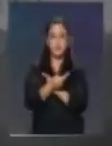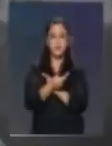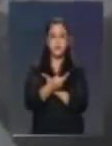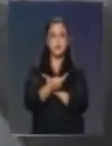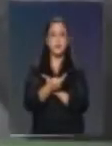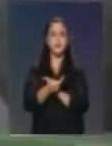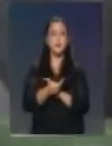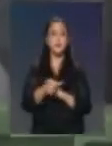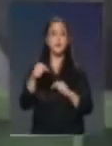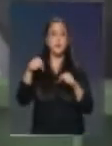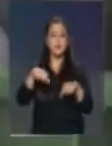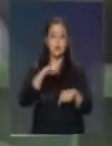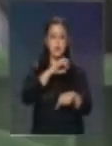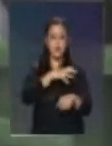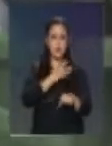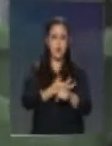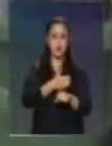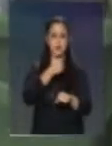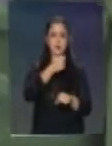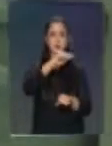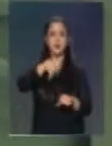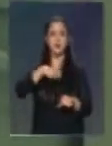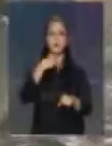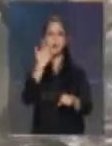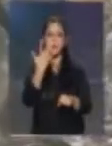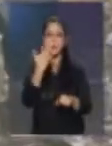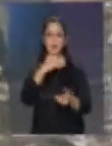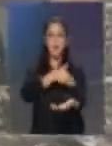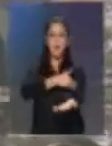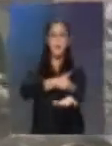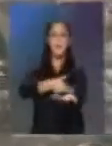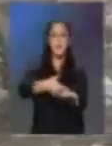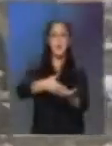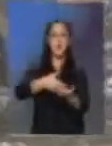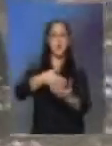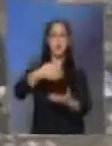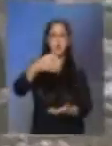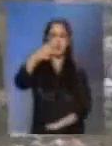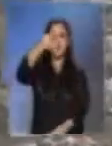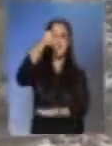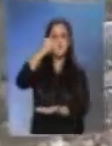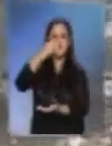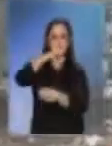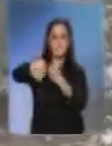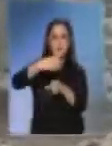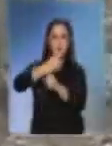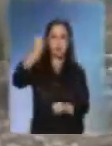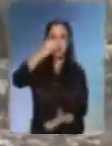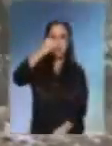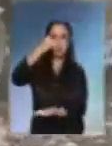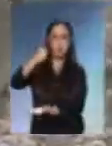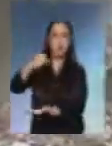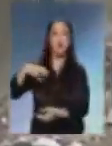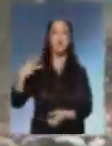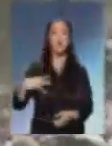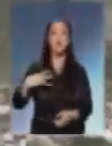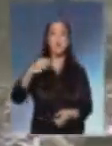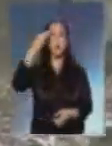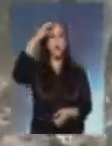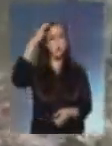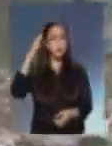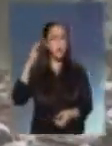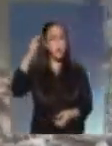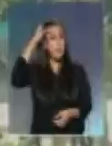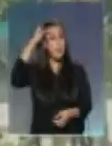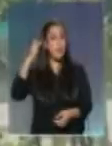Bueno, en Chile se producen 6,5 millones de toneladas de residuos por año, y en el municipio de Peñalolén, por ejemplo, se producen